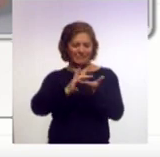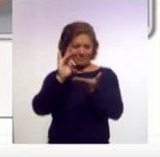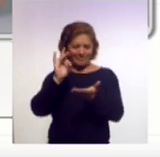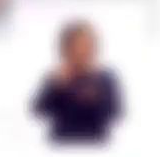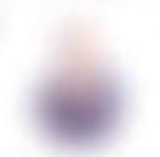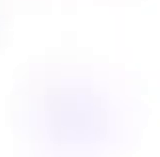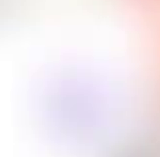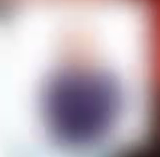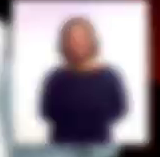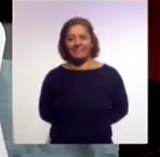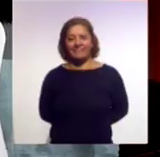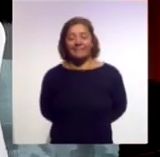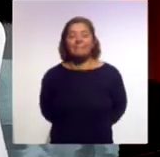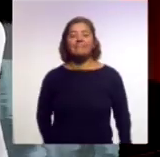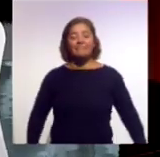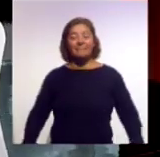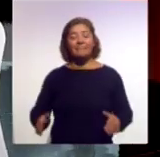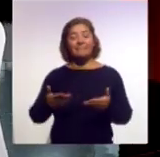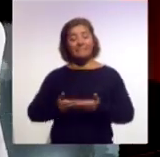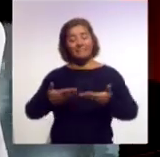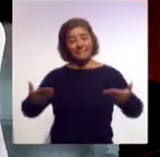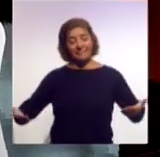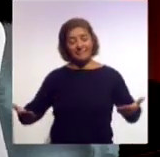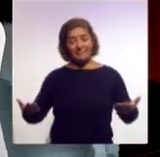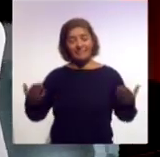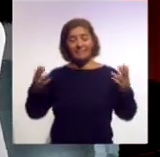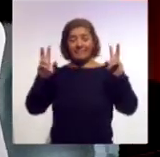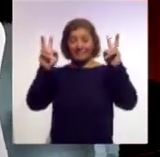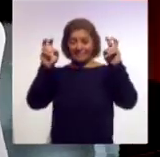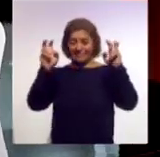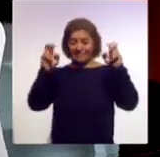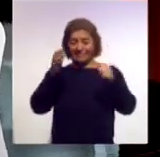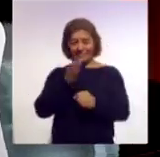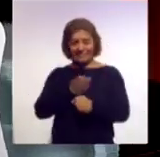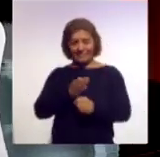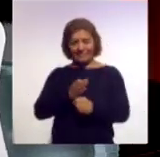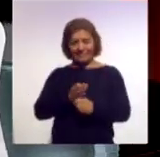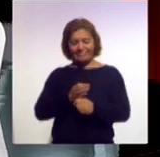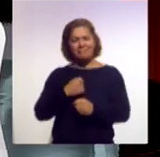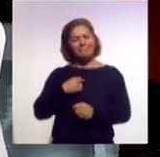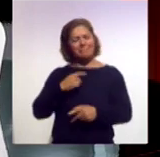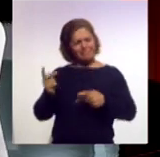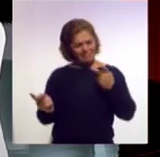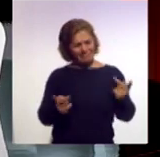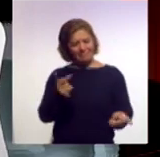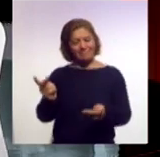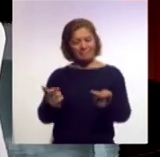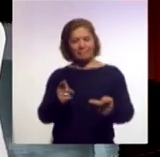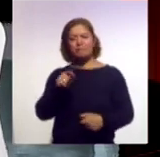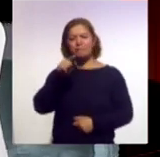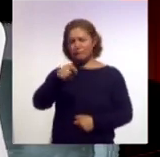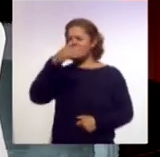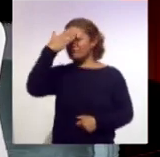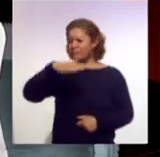gracias amigo buena tarde vamos a la sección de esta tarde y mire le pregunto usted sabe cómo evitar lesiones